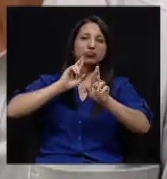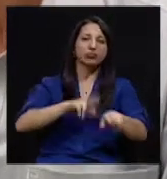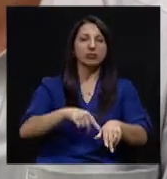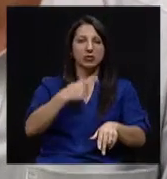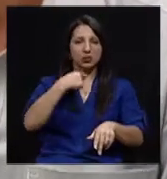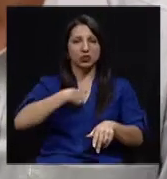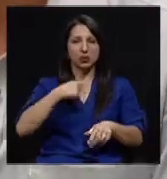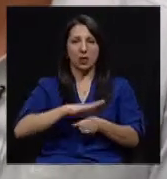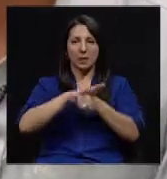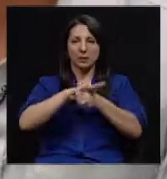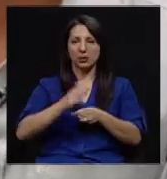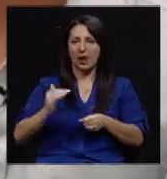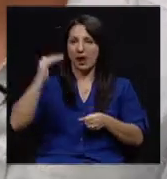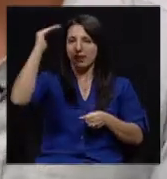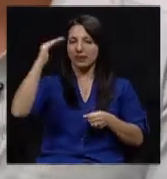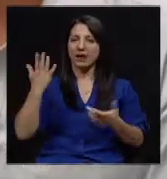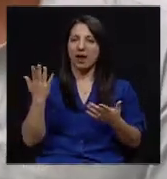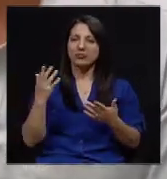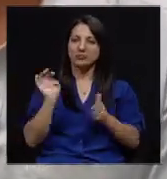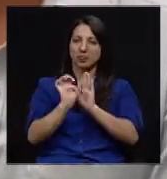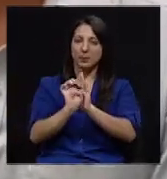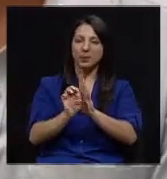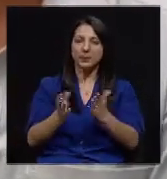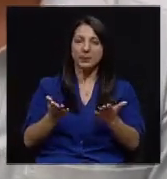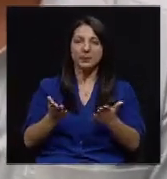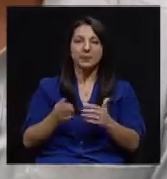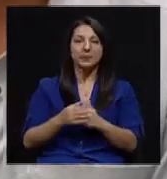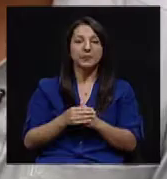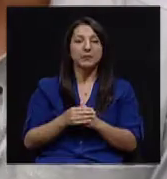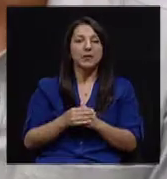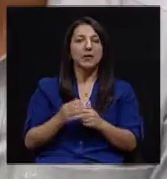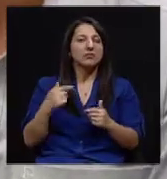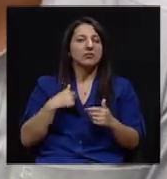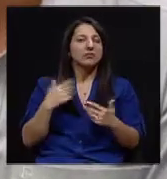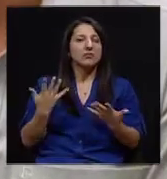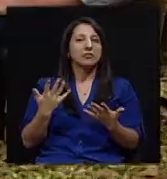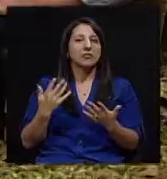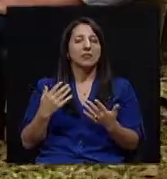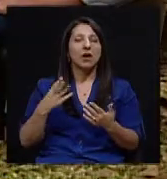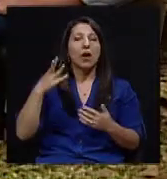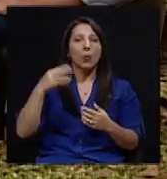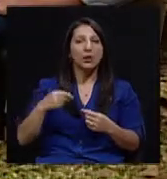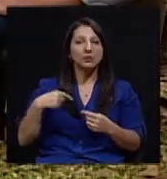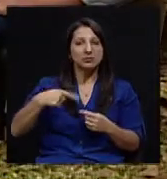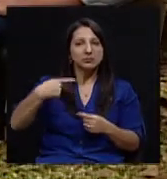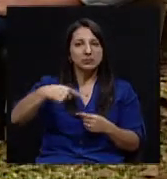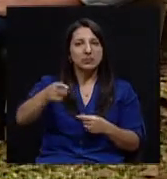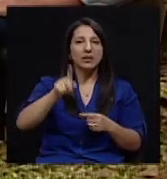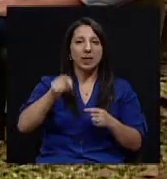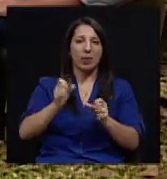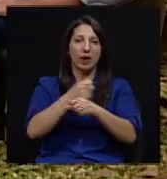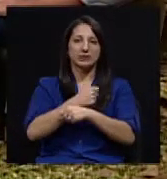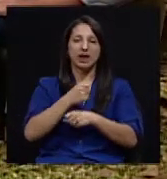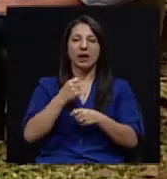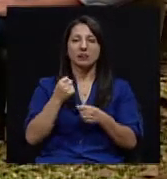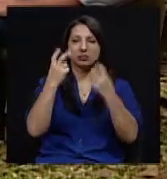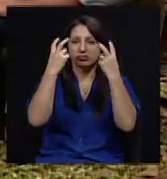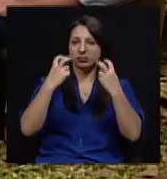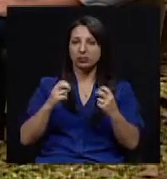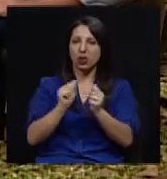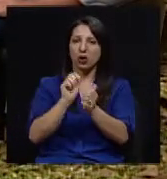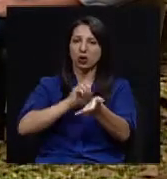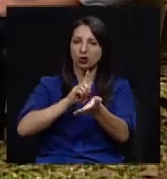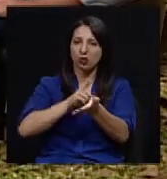hipertenso, me han categorizado como tal, ¿qué tan a menudo tengo que estar haciéndome chequeos con el